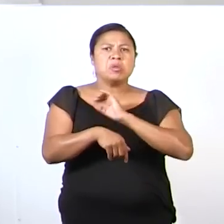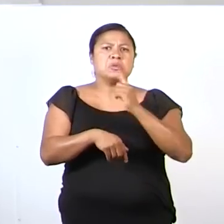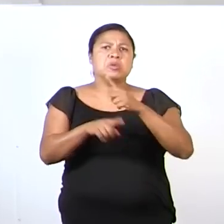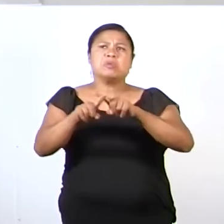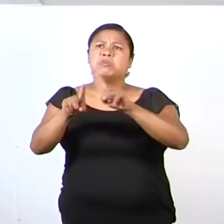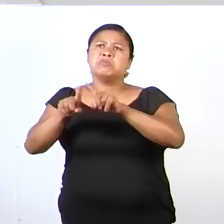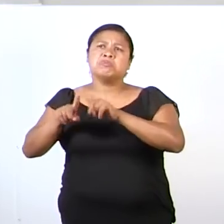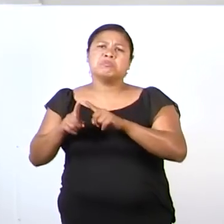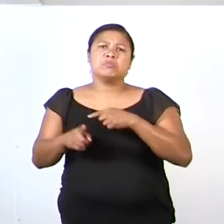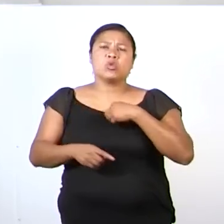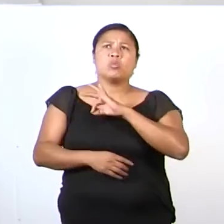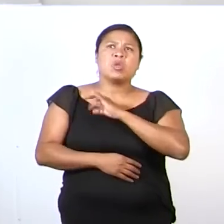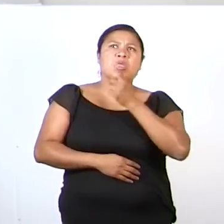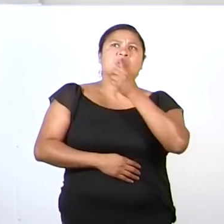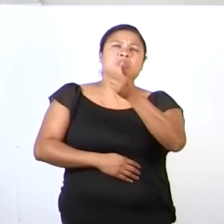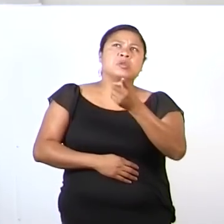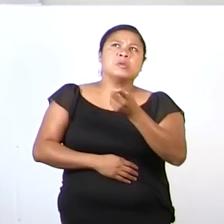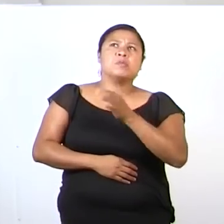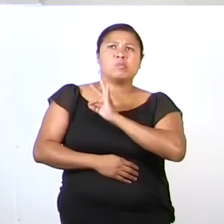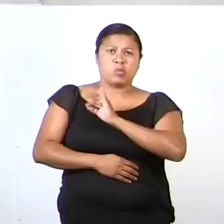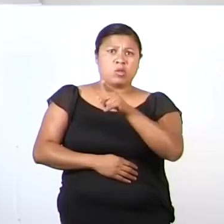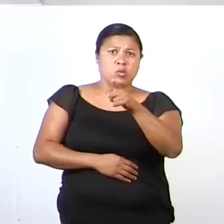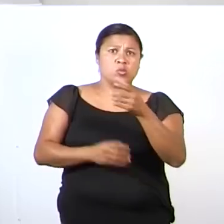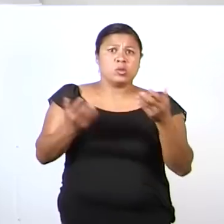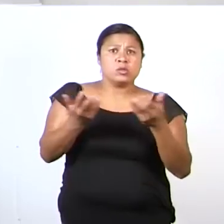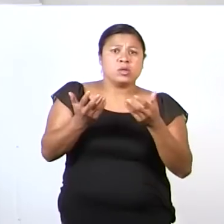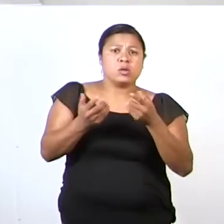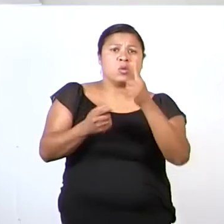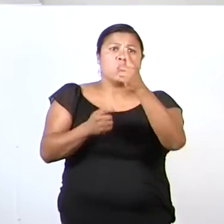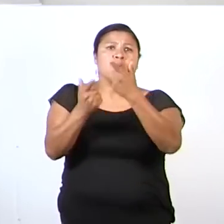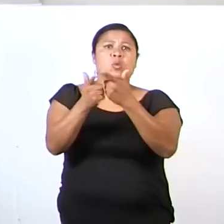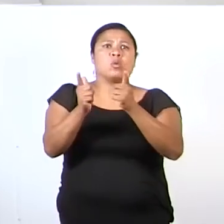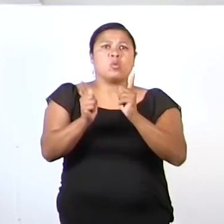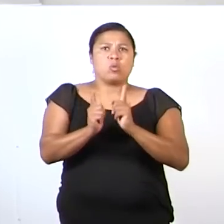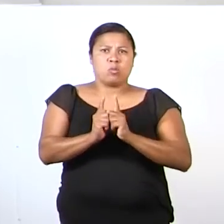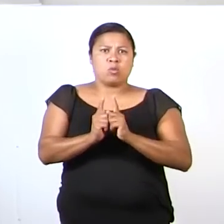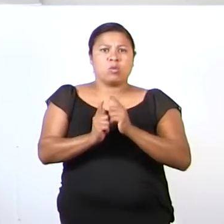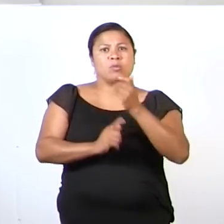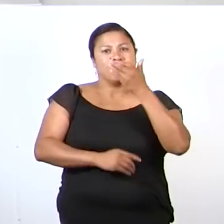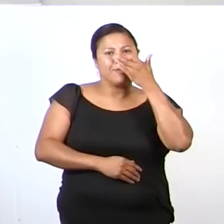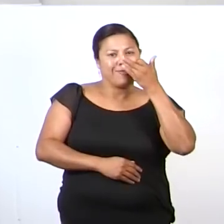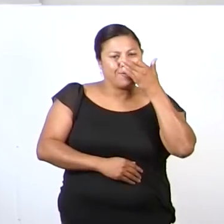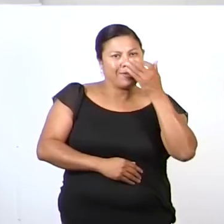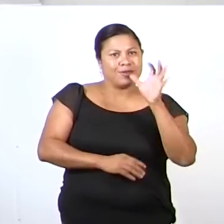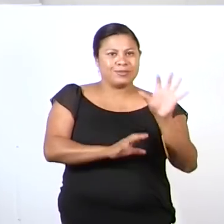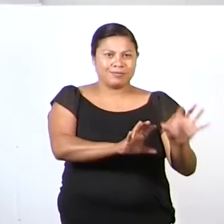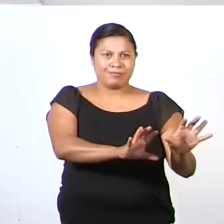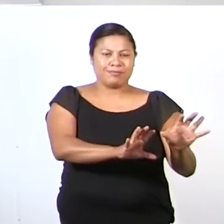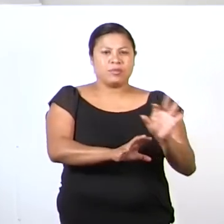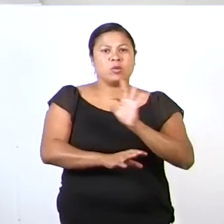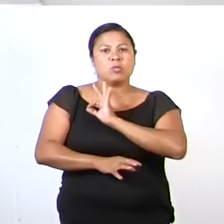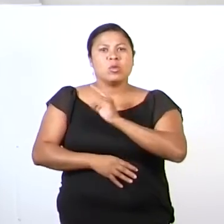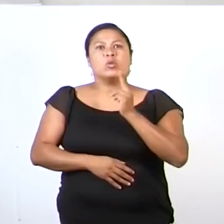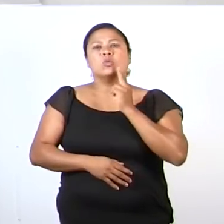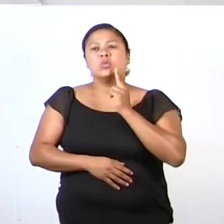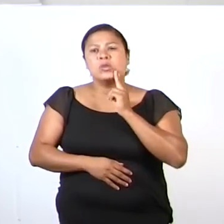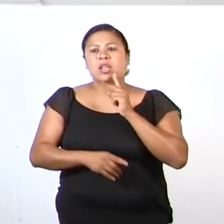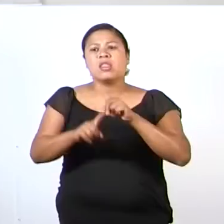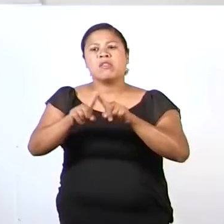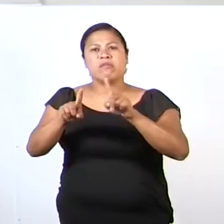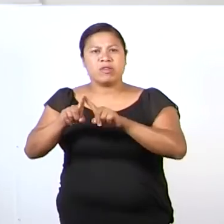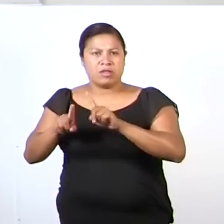te digo, puedes formar una colección de flores, puedes utilizar diferentes